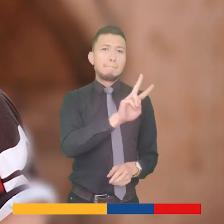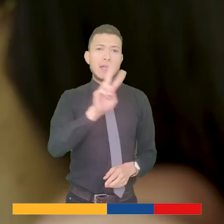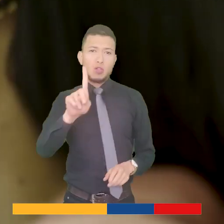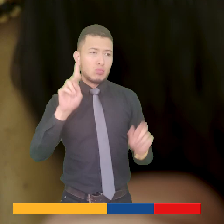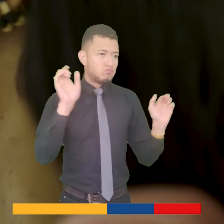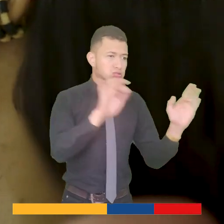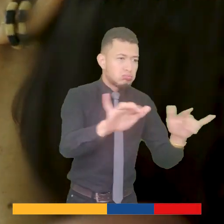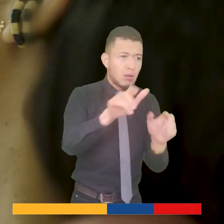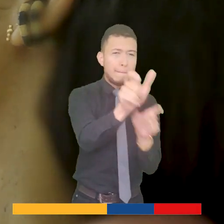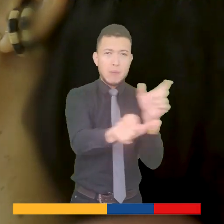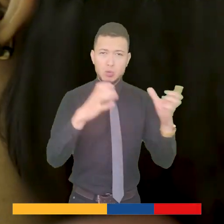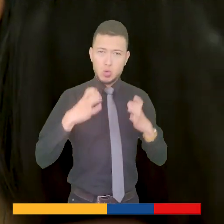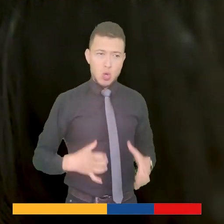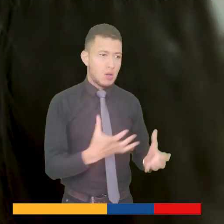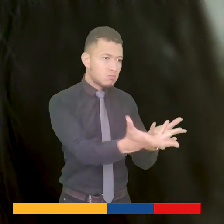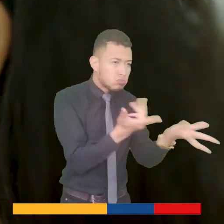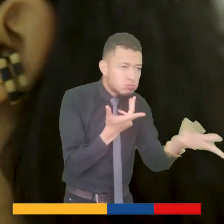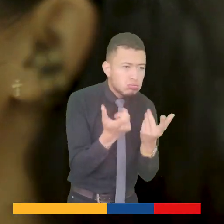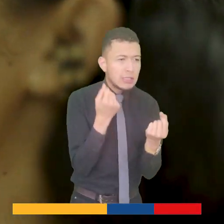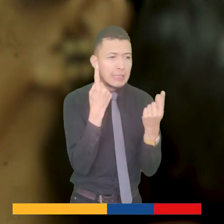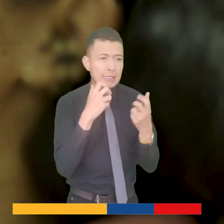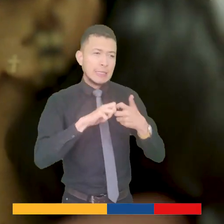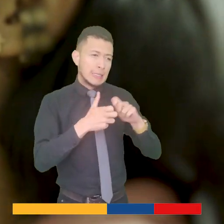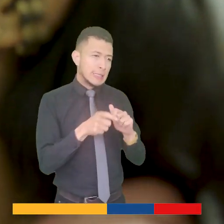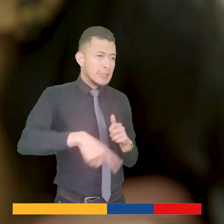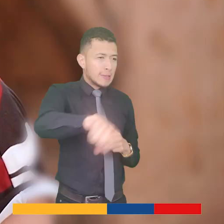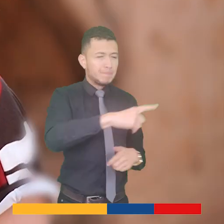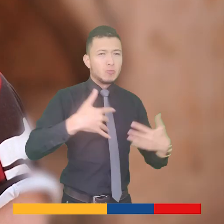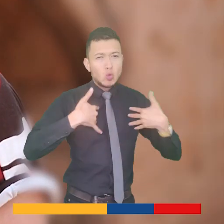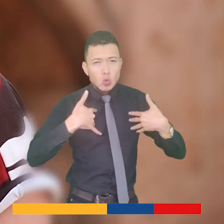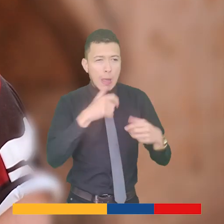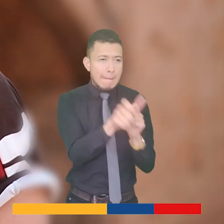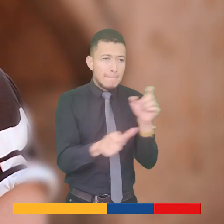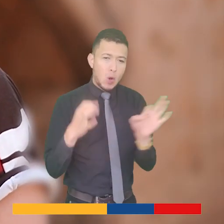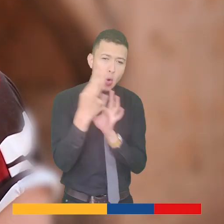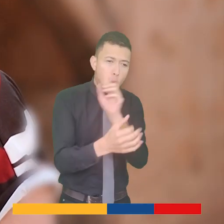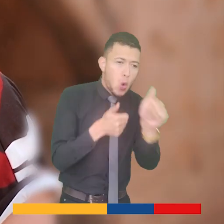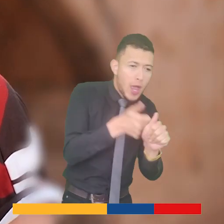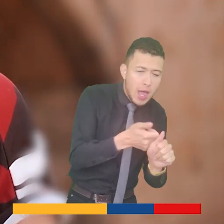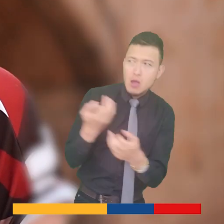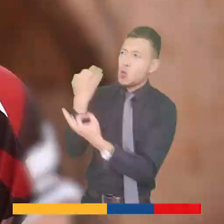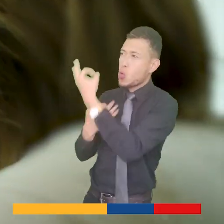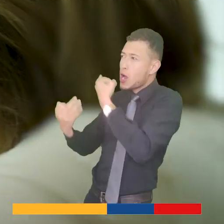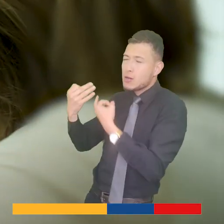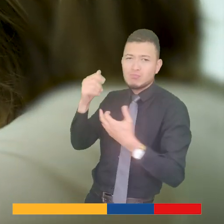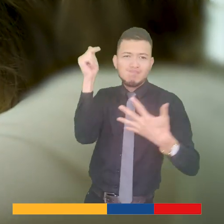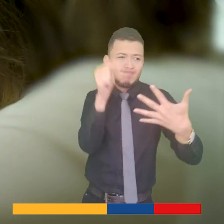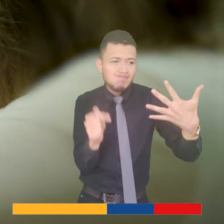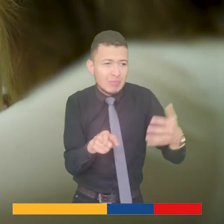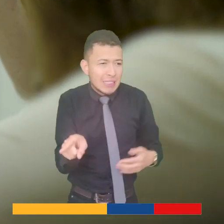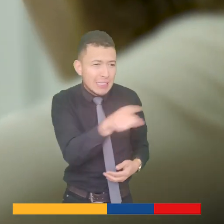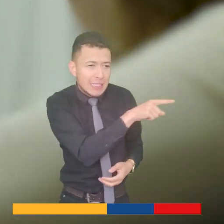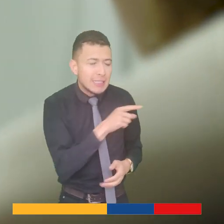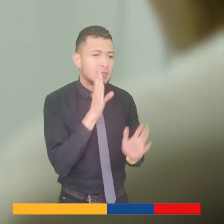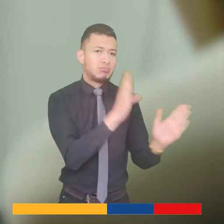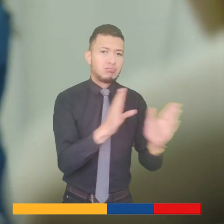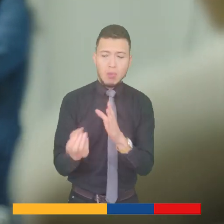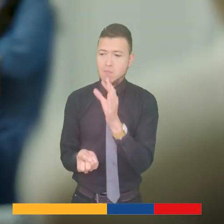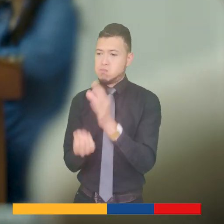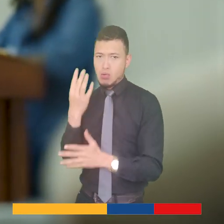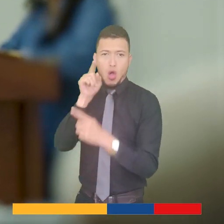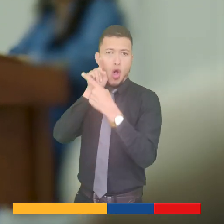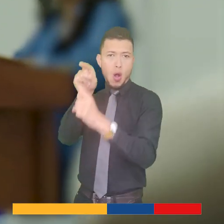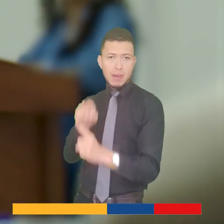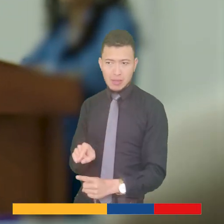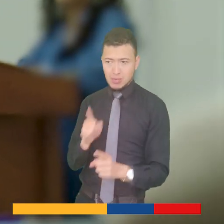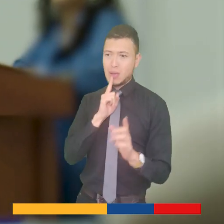territoriales, escuchamos a la ciudadanía en más de 21 encuentros poblacionales para entender la problemática y el sufrimiento que tienen hoy las personas que cuidan y que requieren